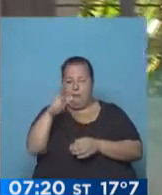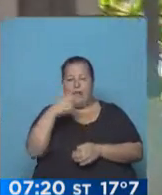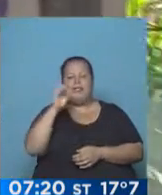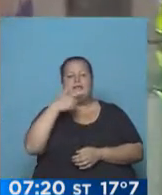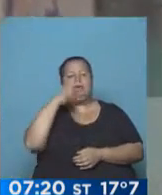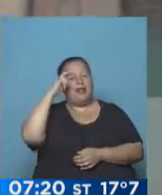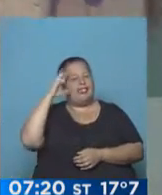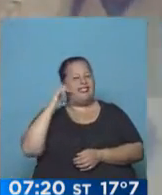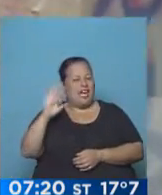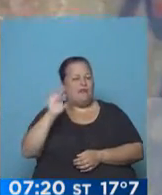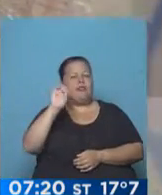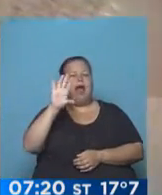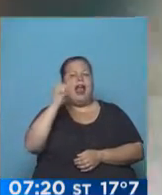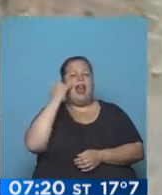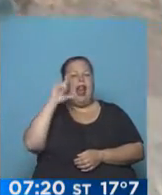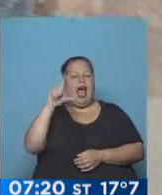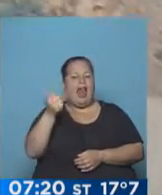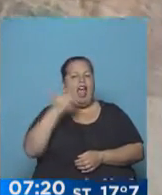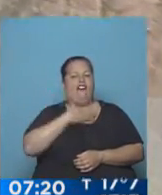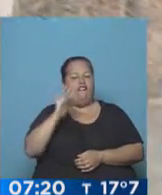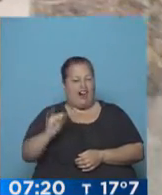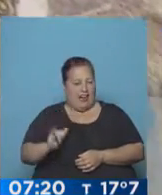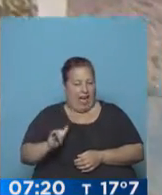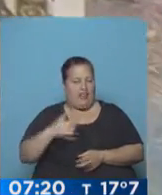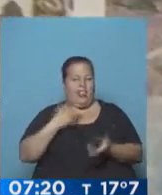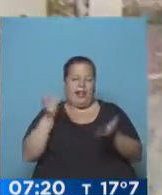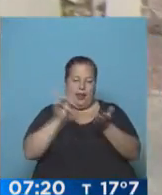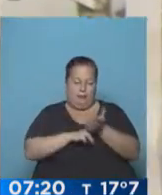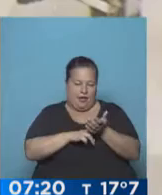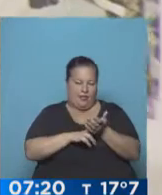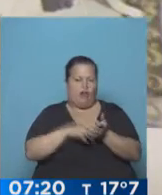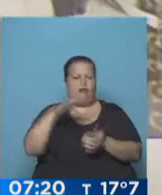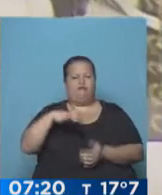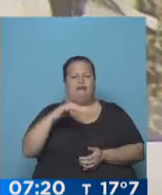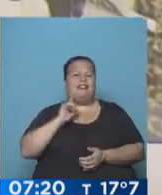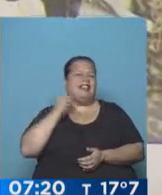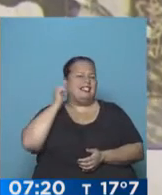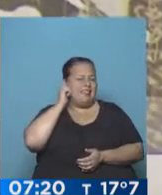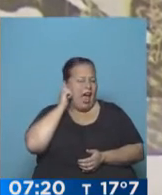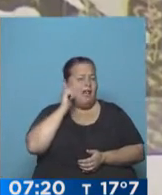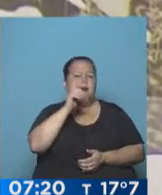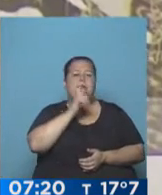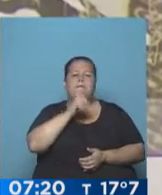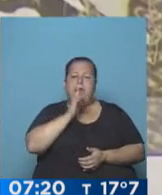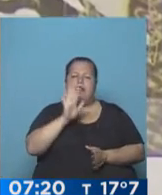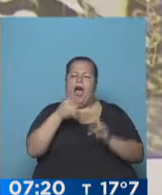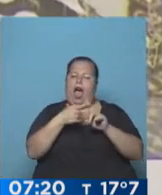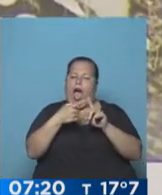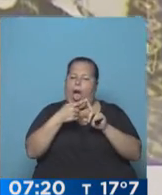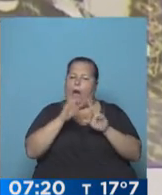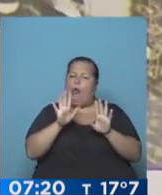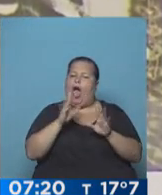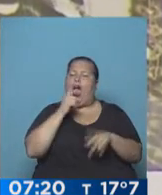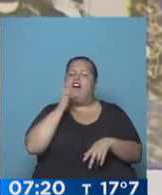Sergio, papá de Laila Fernández, decimos, reiteramos, chiquita de tan solo 13 años, que al parecer mantenía un contacto